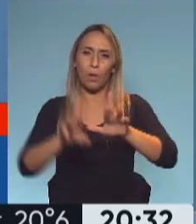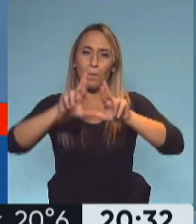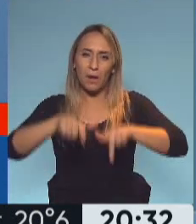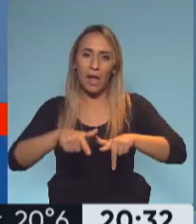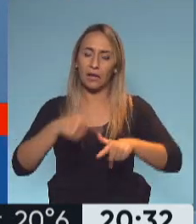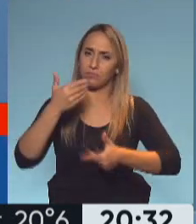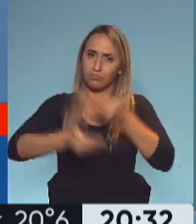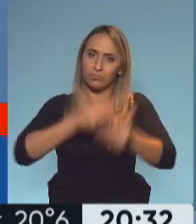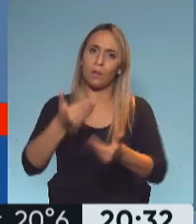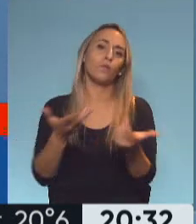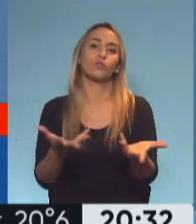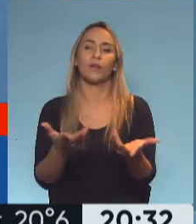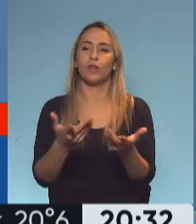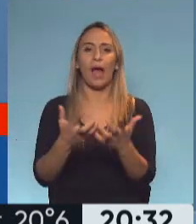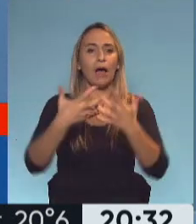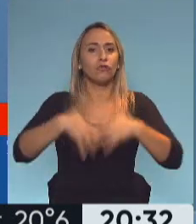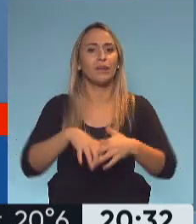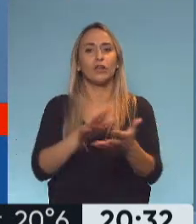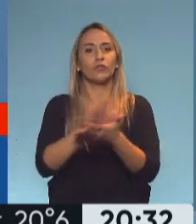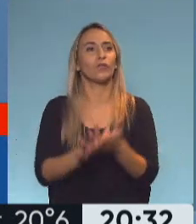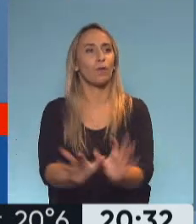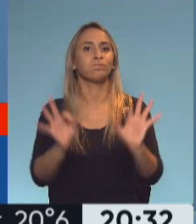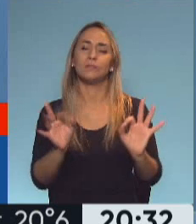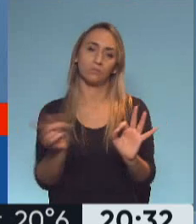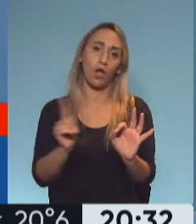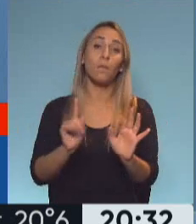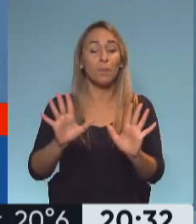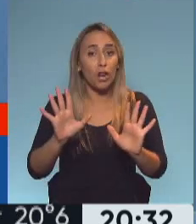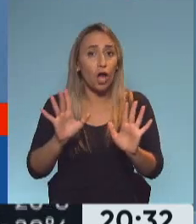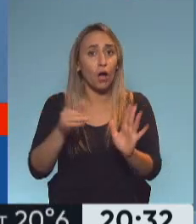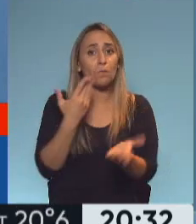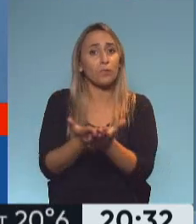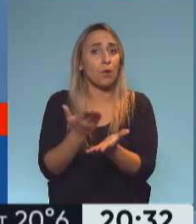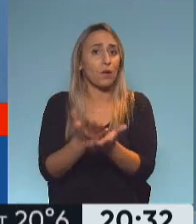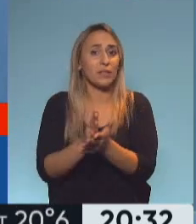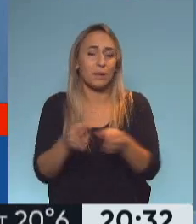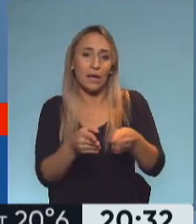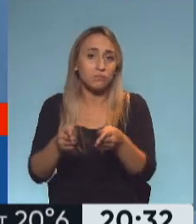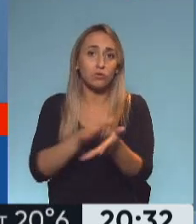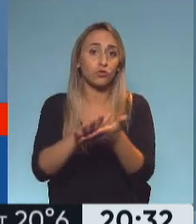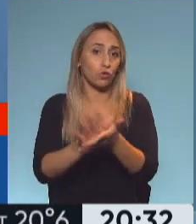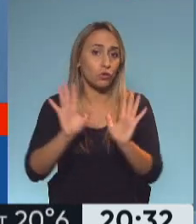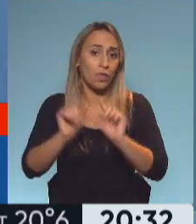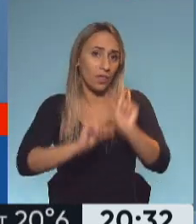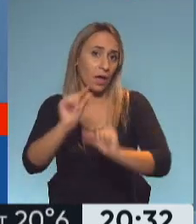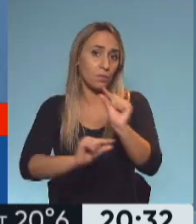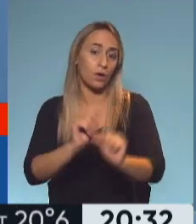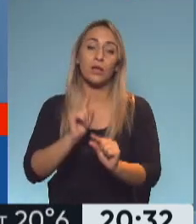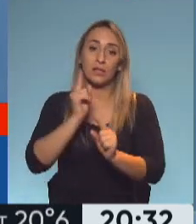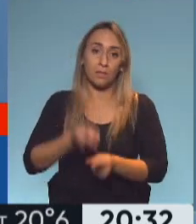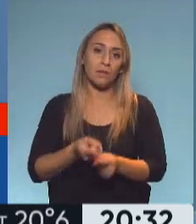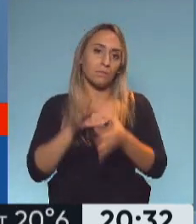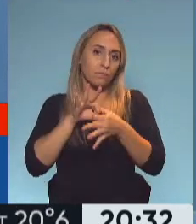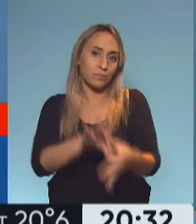que no soluciona las cuestiones de inmediato ni en el corto plazo pero estamos marcando un camino de solución como en tantas puede ser la única línea porque hay trabajar en lo social también sí, sí,